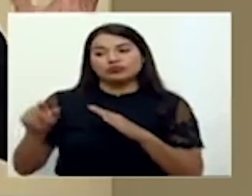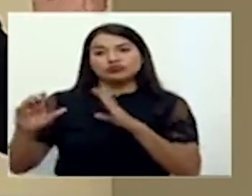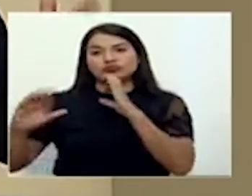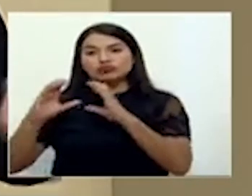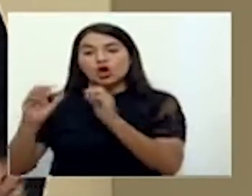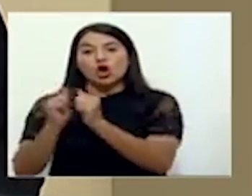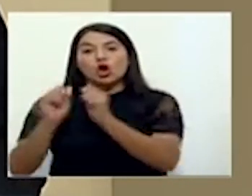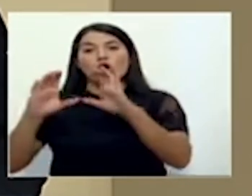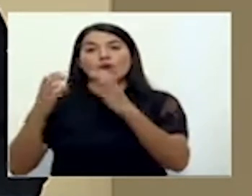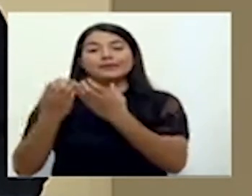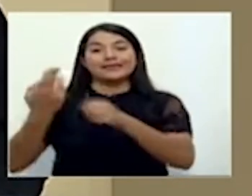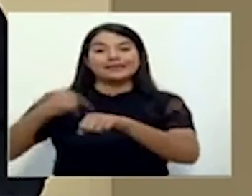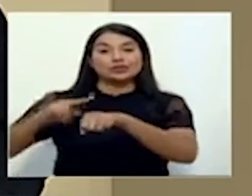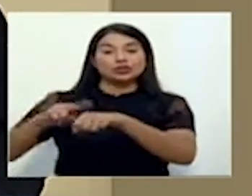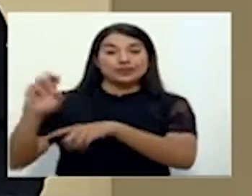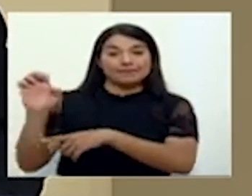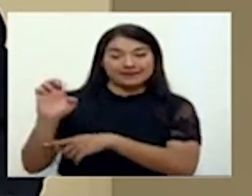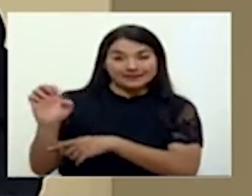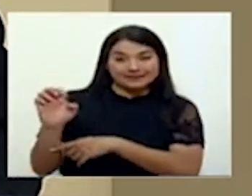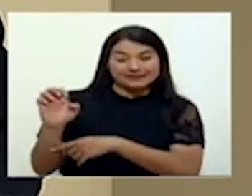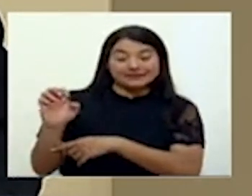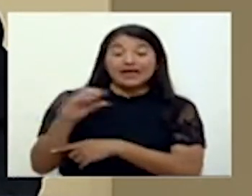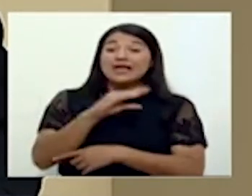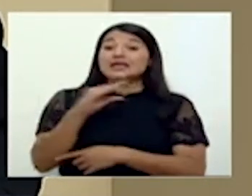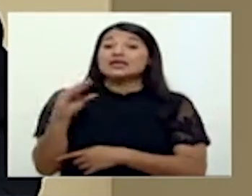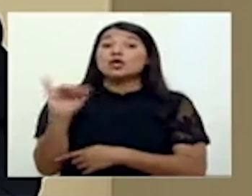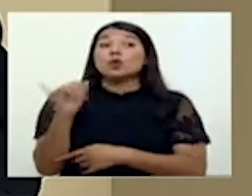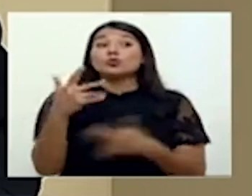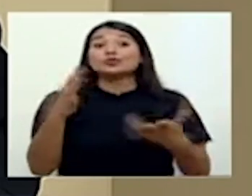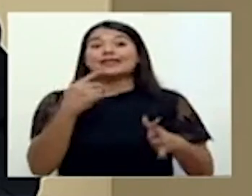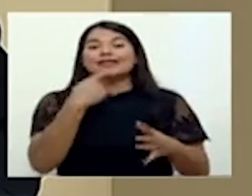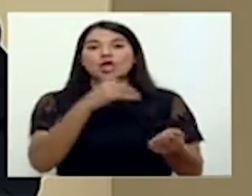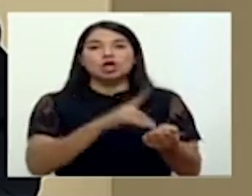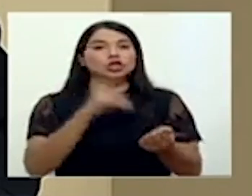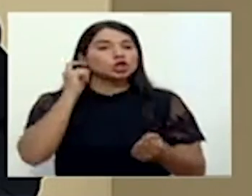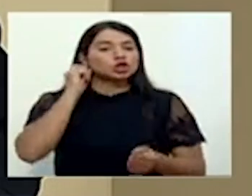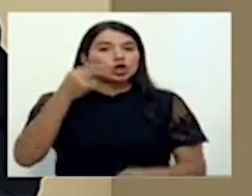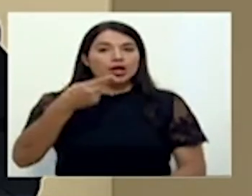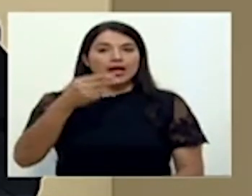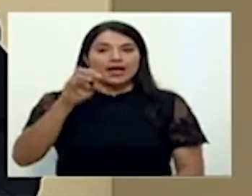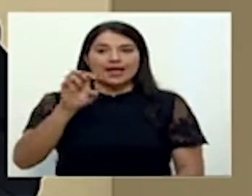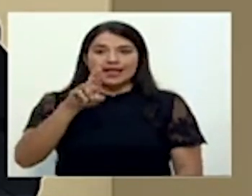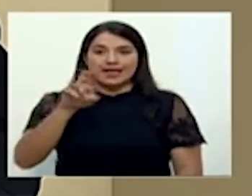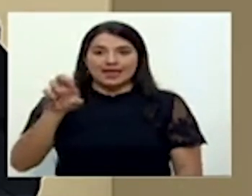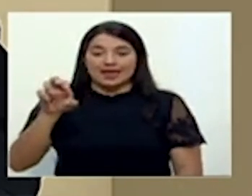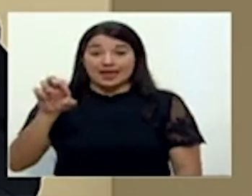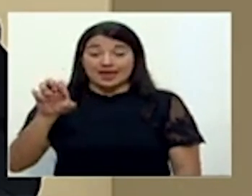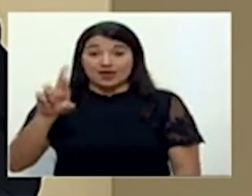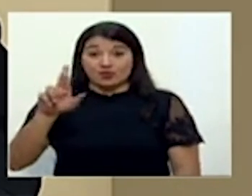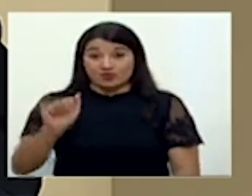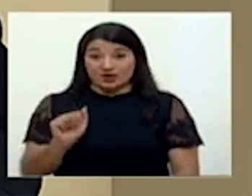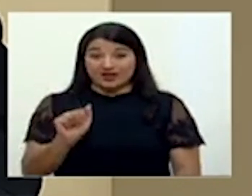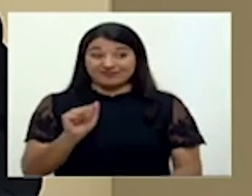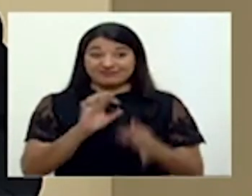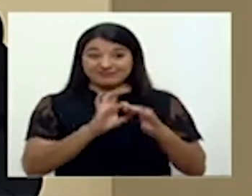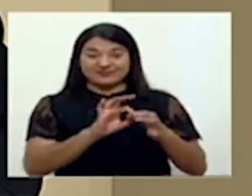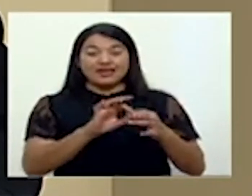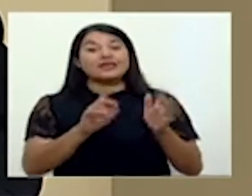como decía la doctora Herrera ahora, en este rol de la advertencia temprana